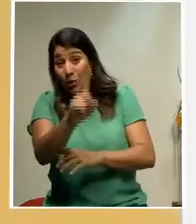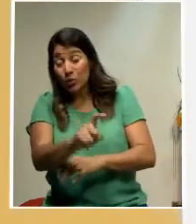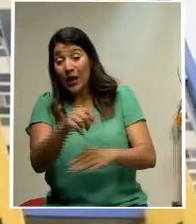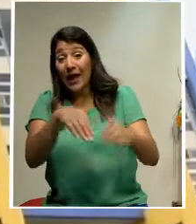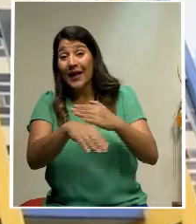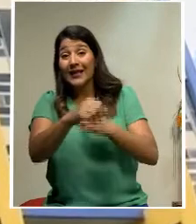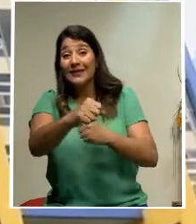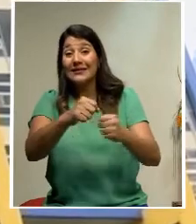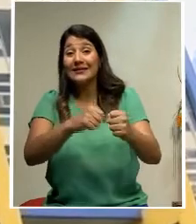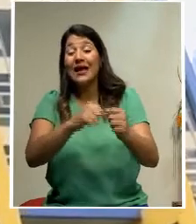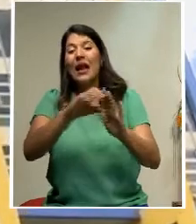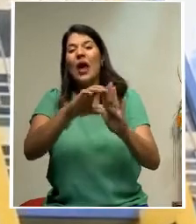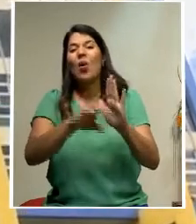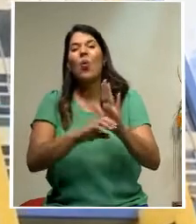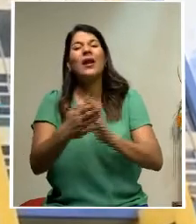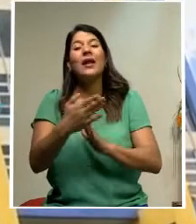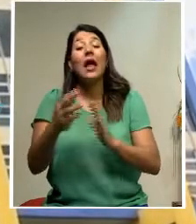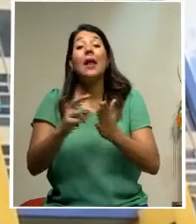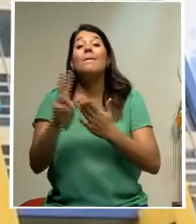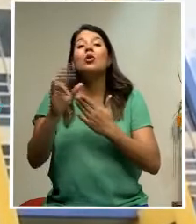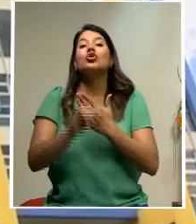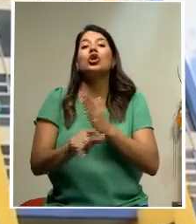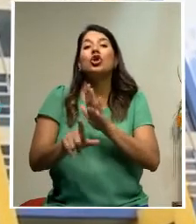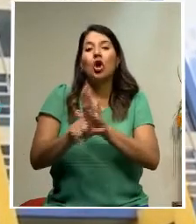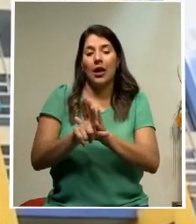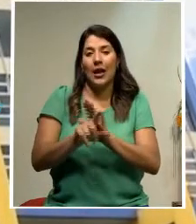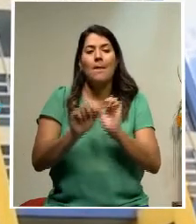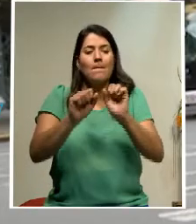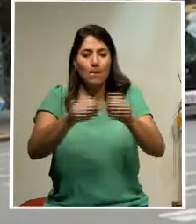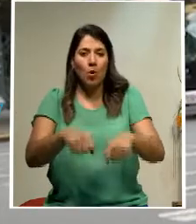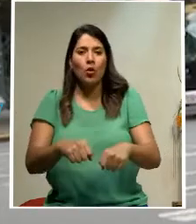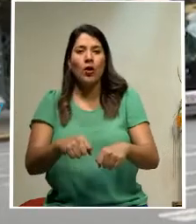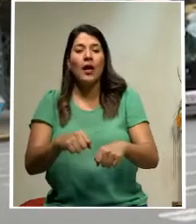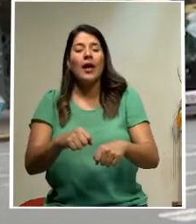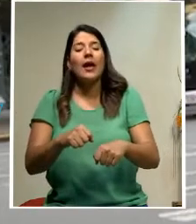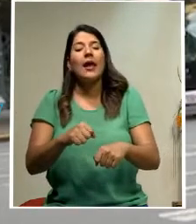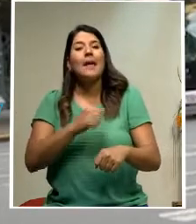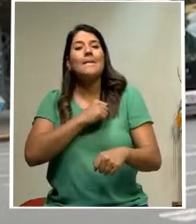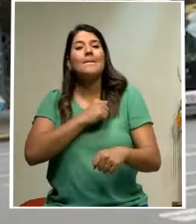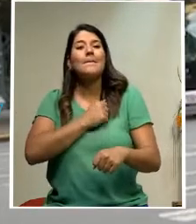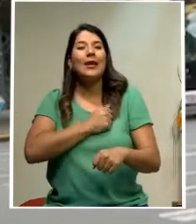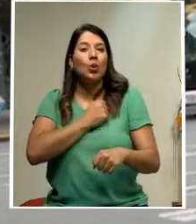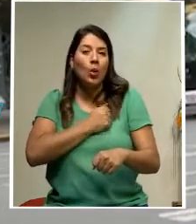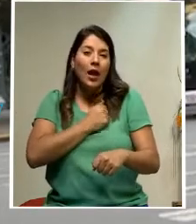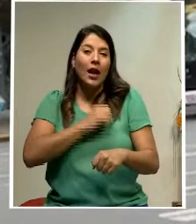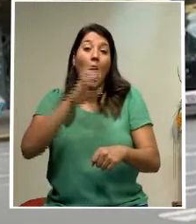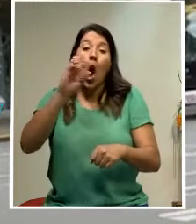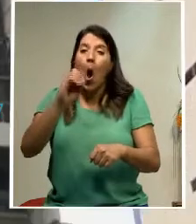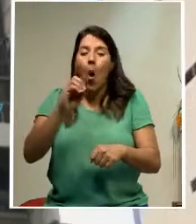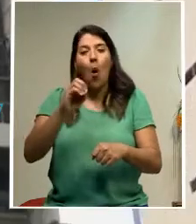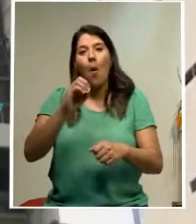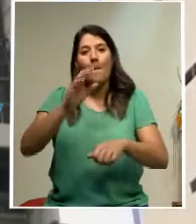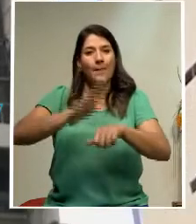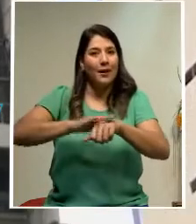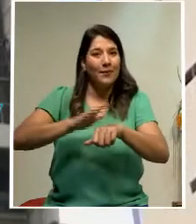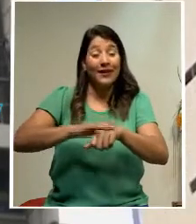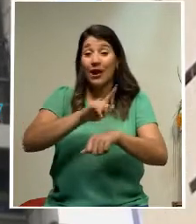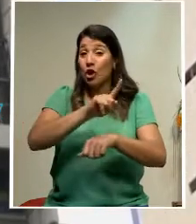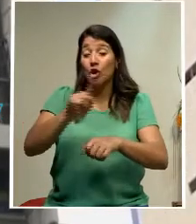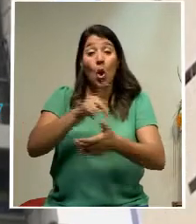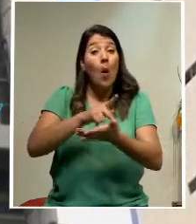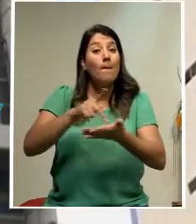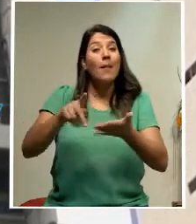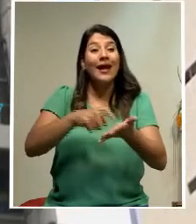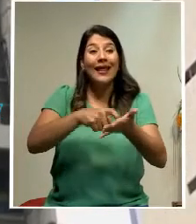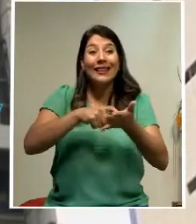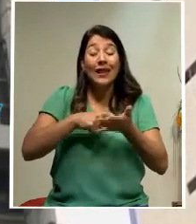Constitucional el proyecto de ley amnistía para la formalización y recaudación de las cargas sociales, condicionando así su apoyo a la reforma